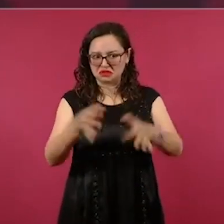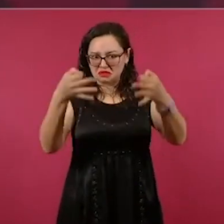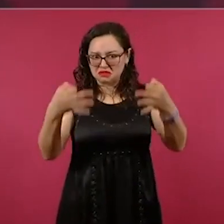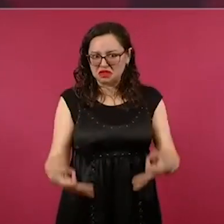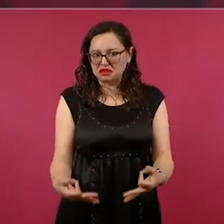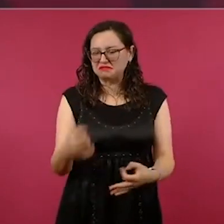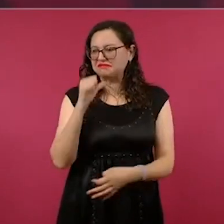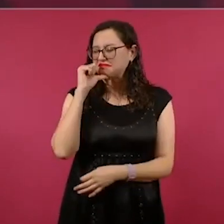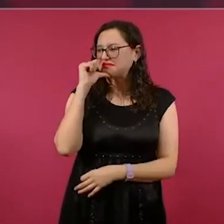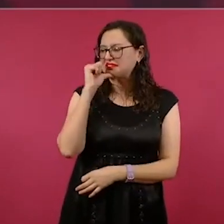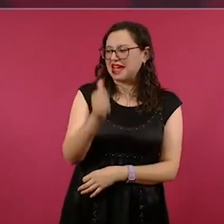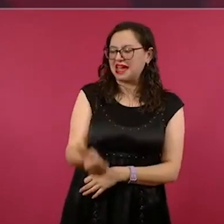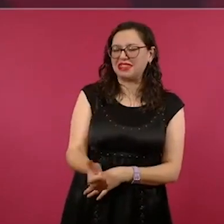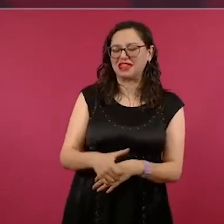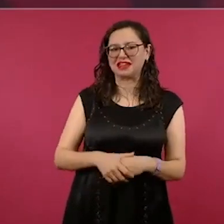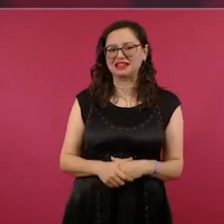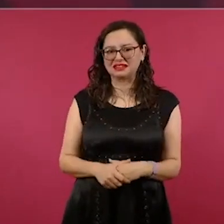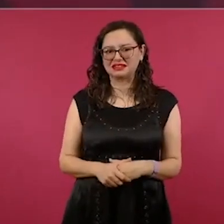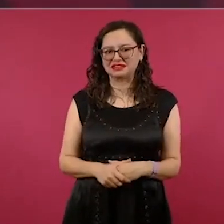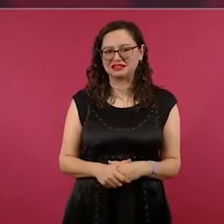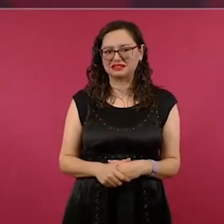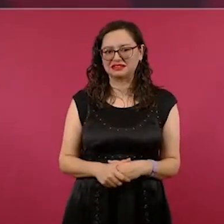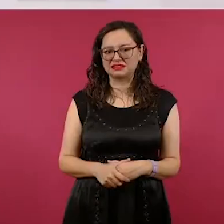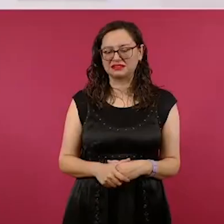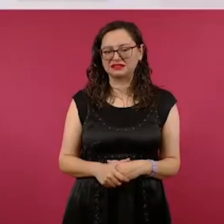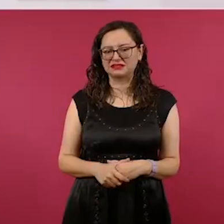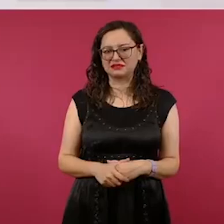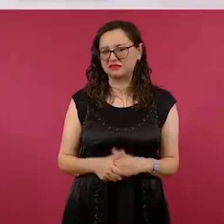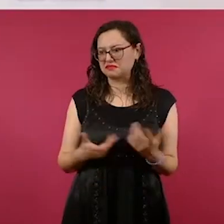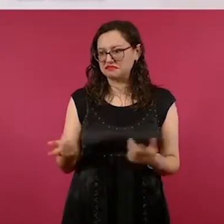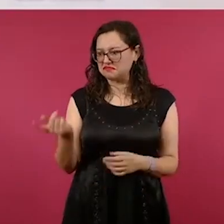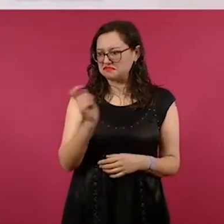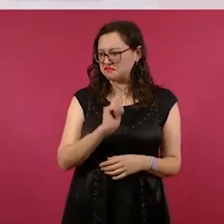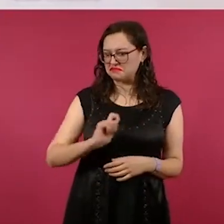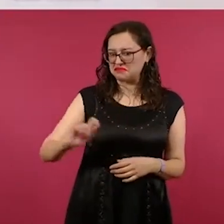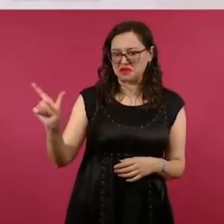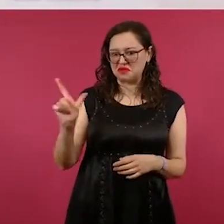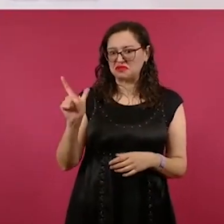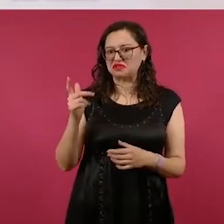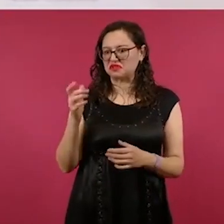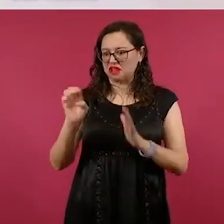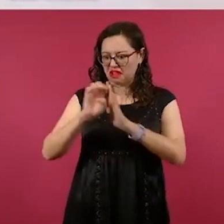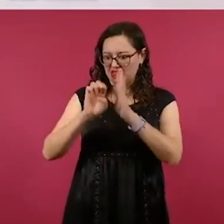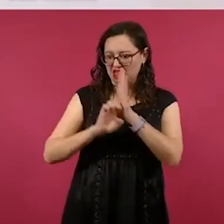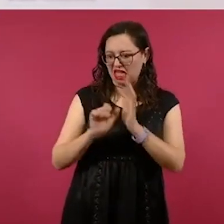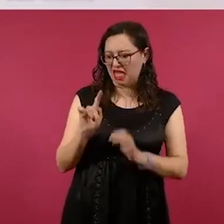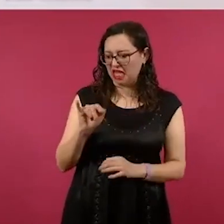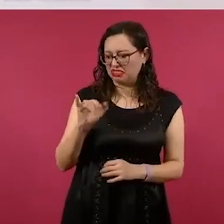que no actúa con profesionalismo, con ética.